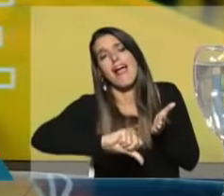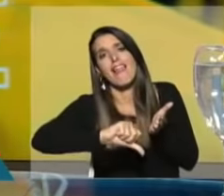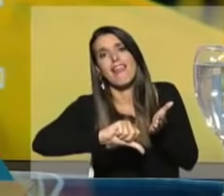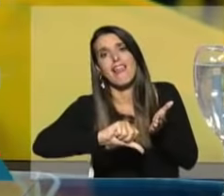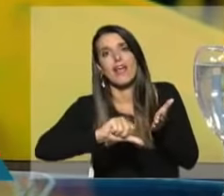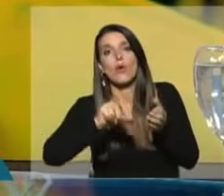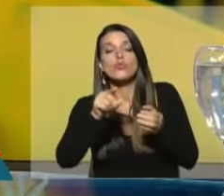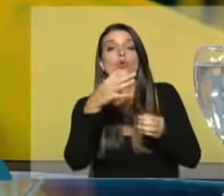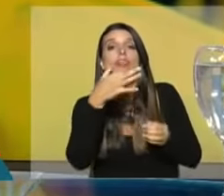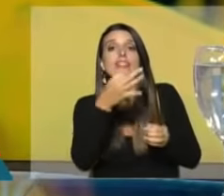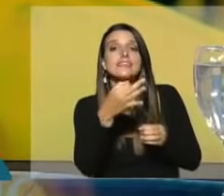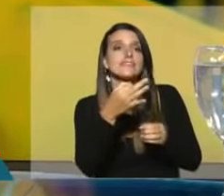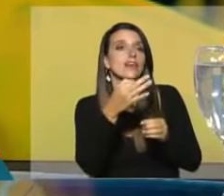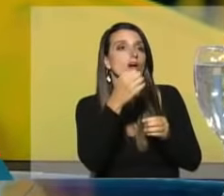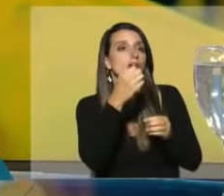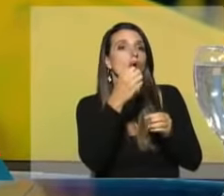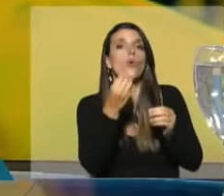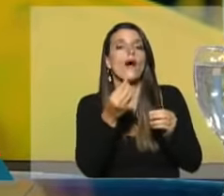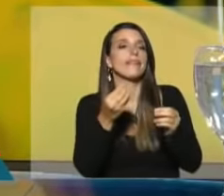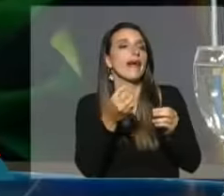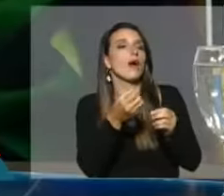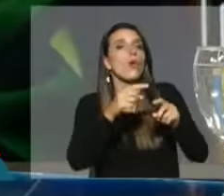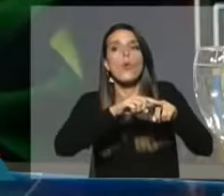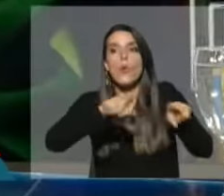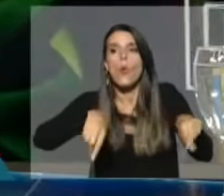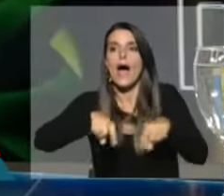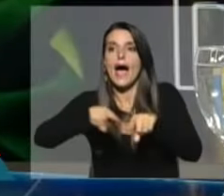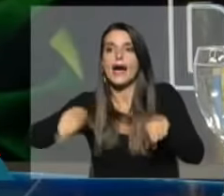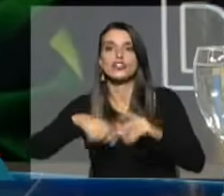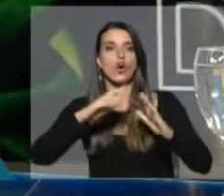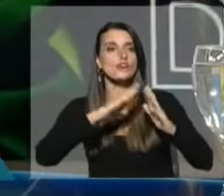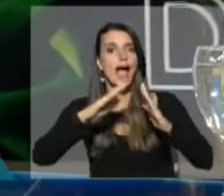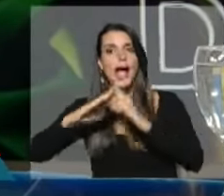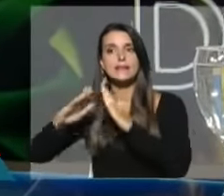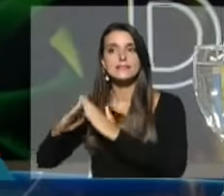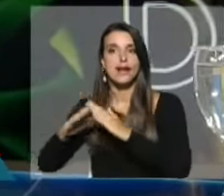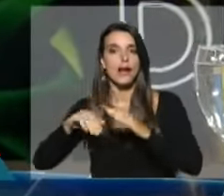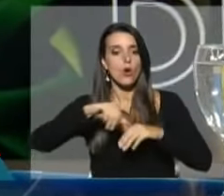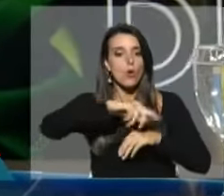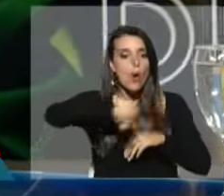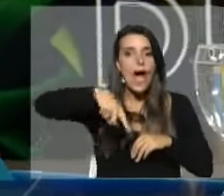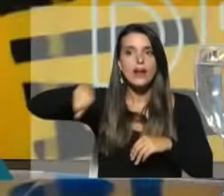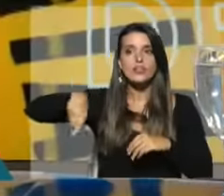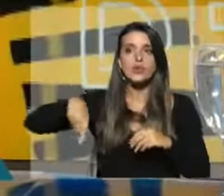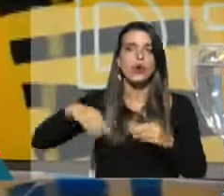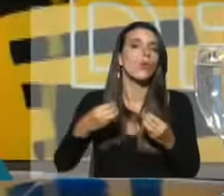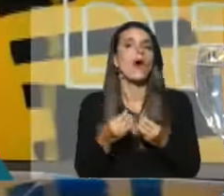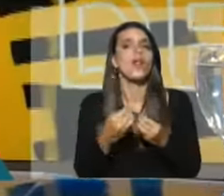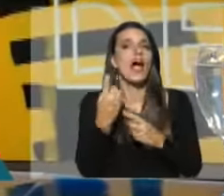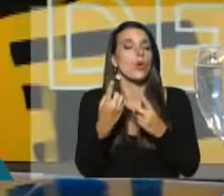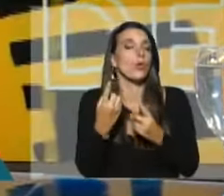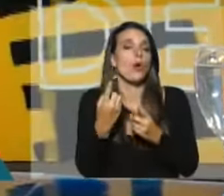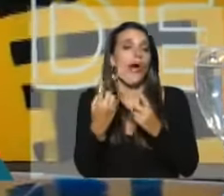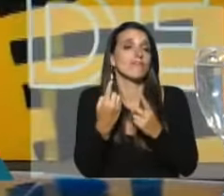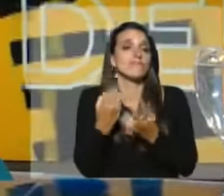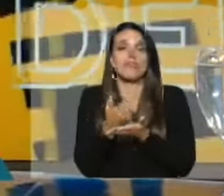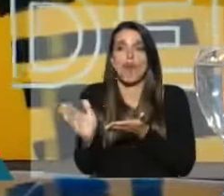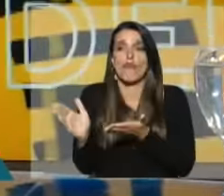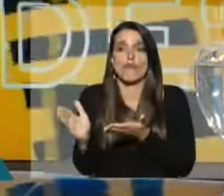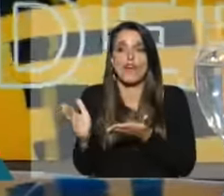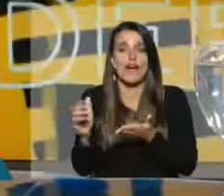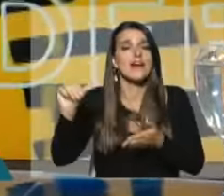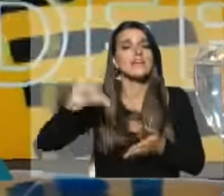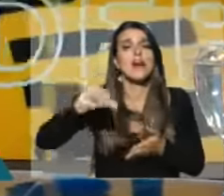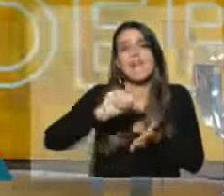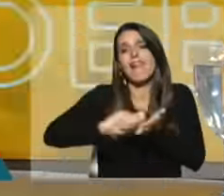enumera una serie de habitaciones o de lugares del hogar, siempre queda alguno afuera. Está mal